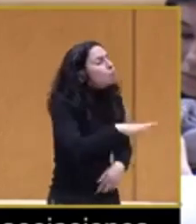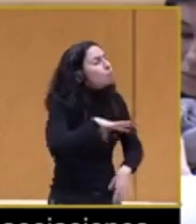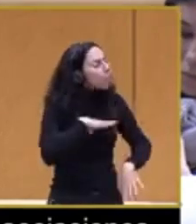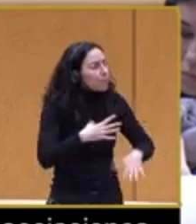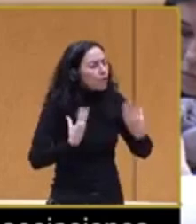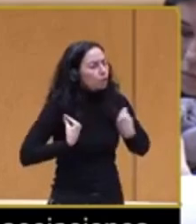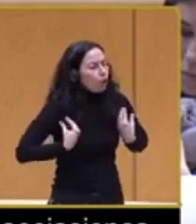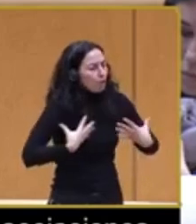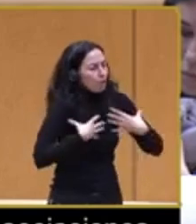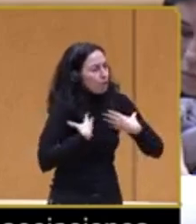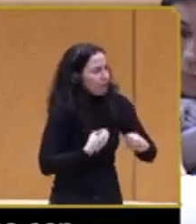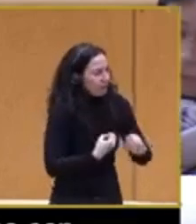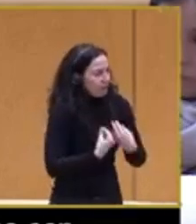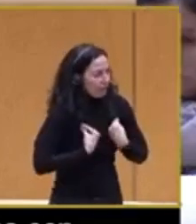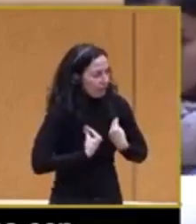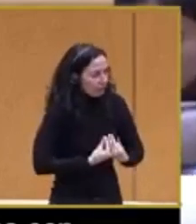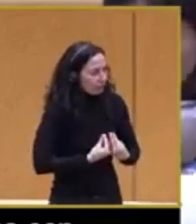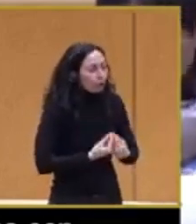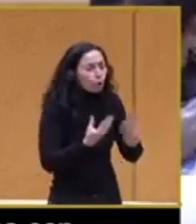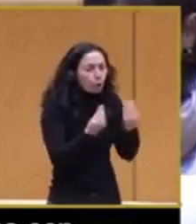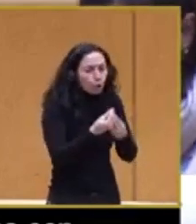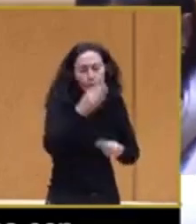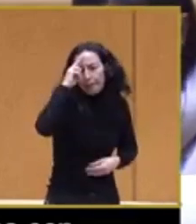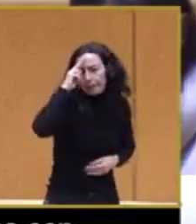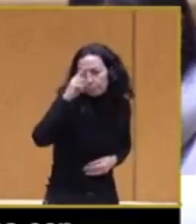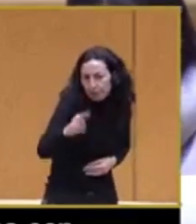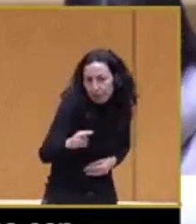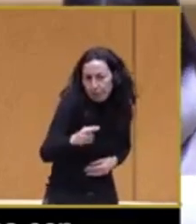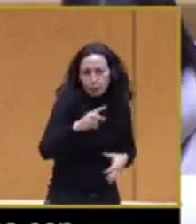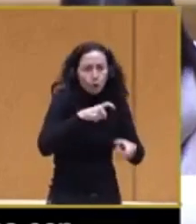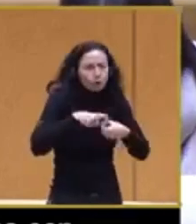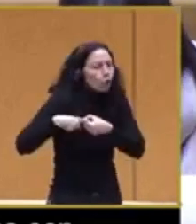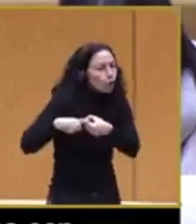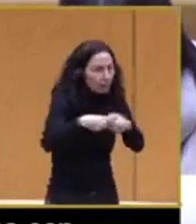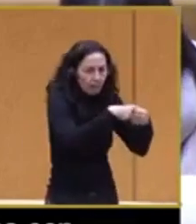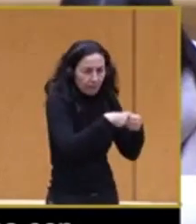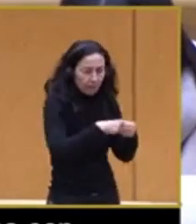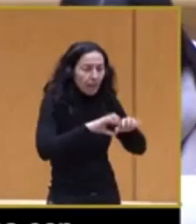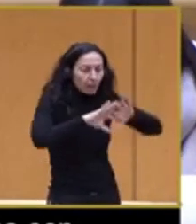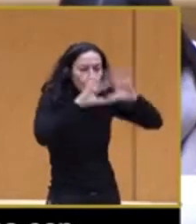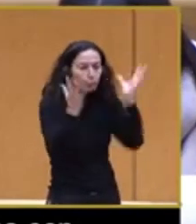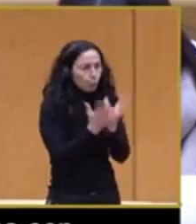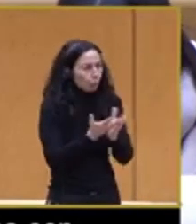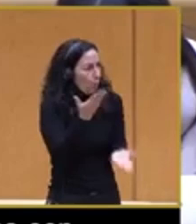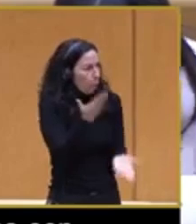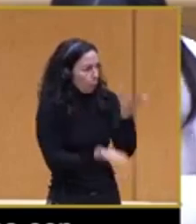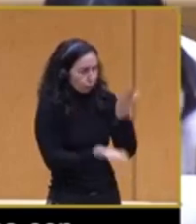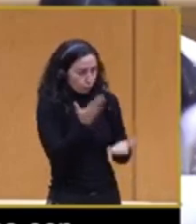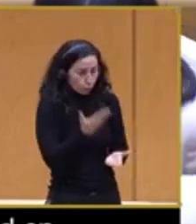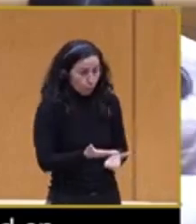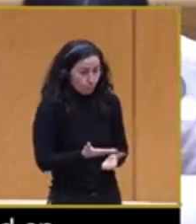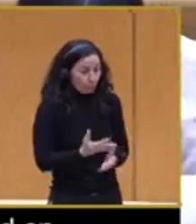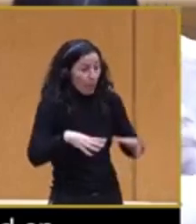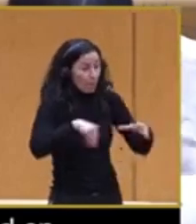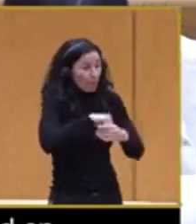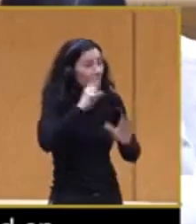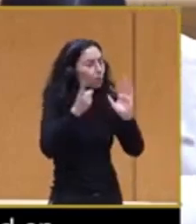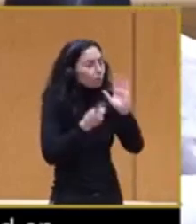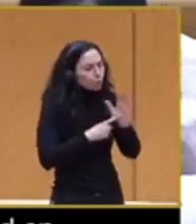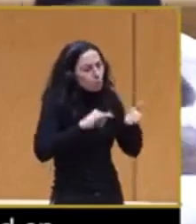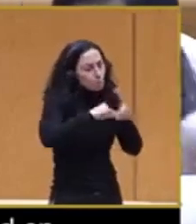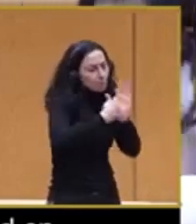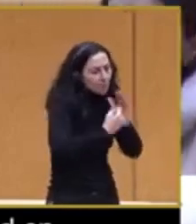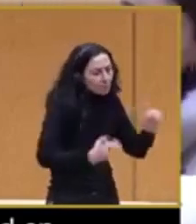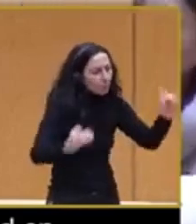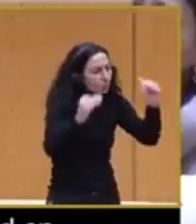el respeto, la solidaridad en entornos justos. Plena Inclusión impulsa planes de igualdad